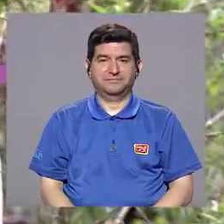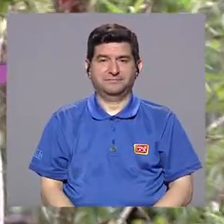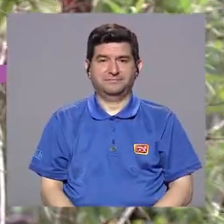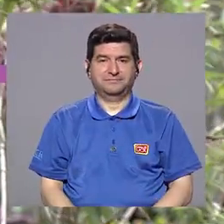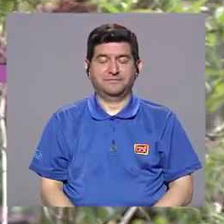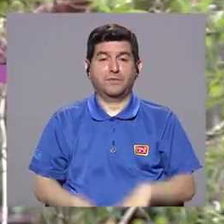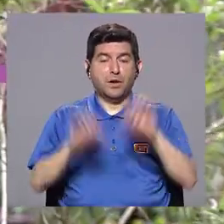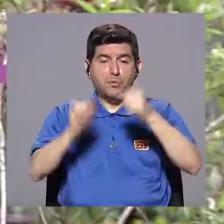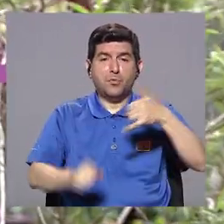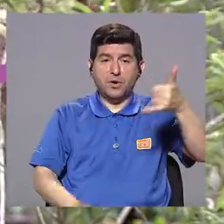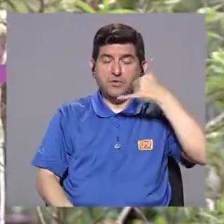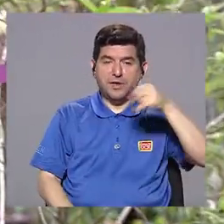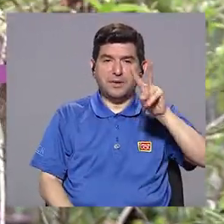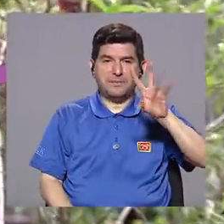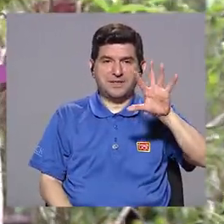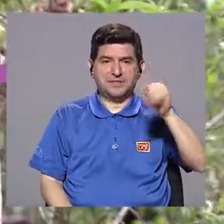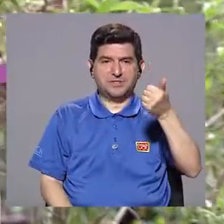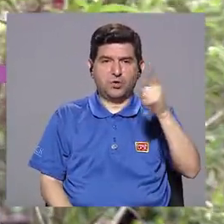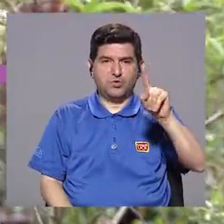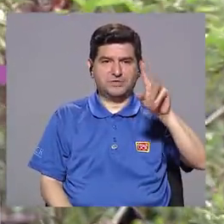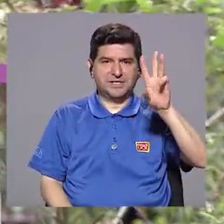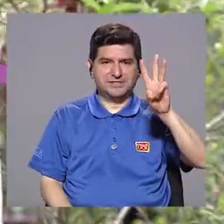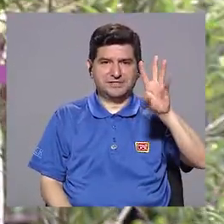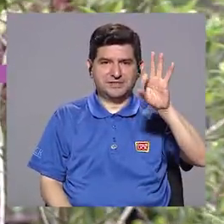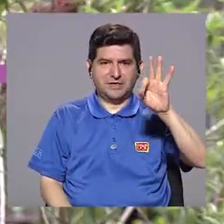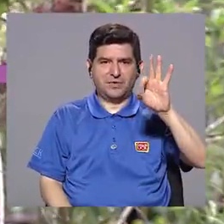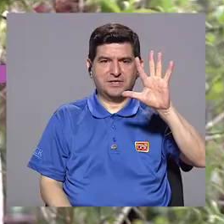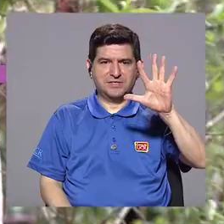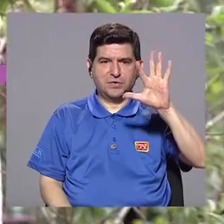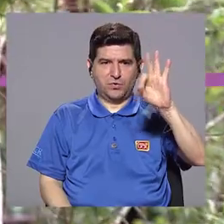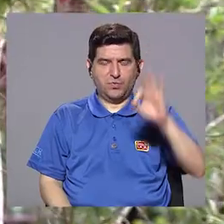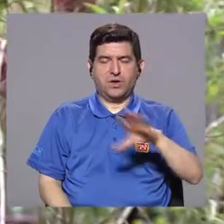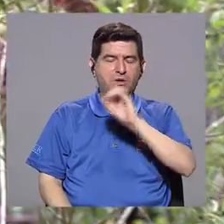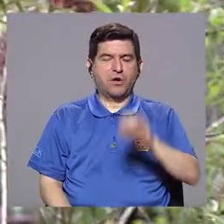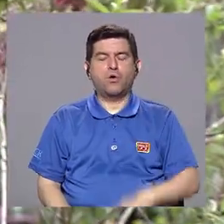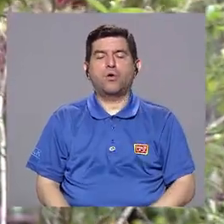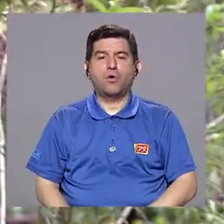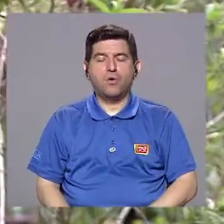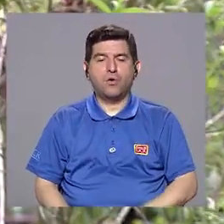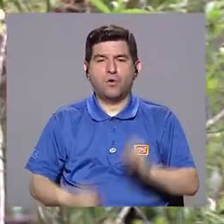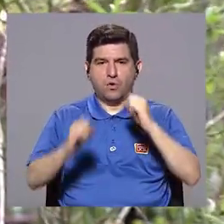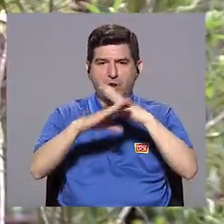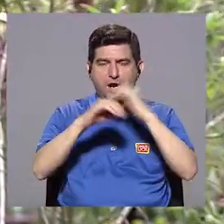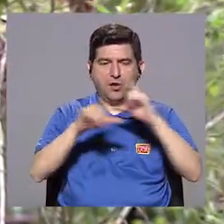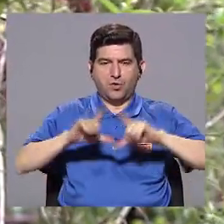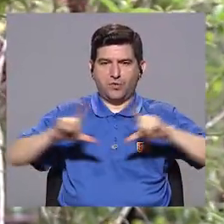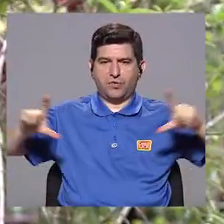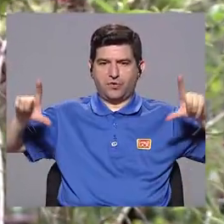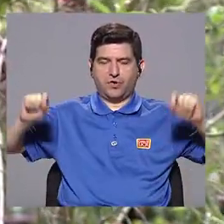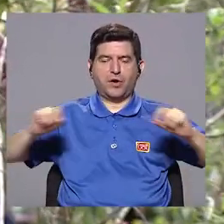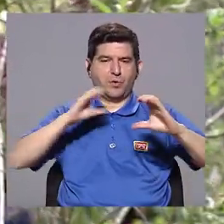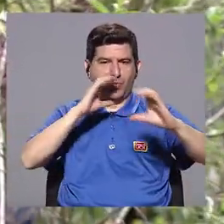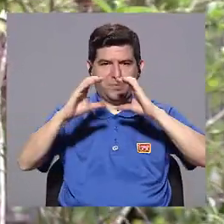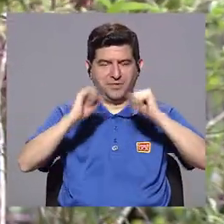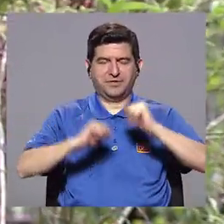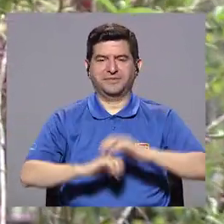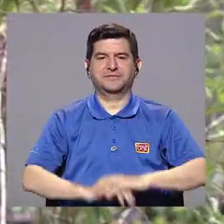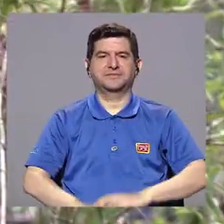hogares. Puede llamarnos al 2511-6959 o escribirnos al correo yoquierovivirmejor